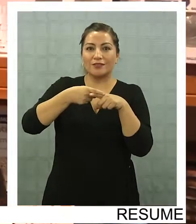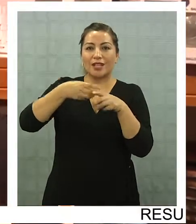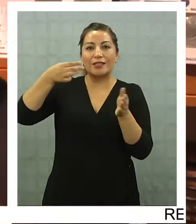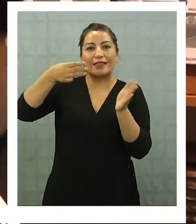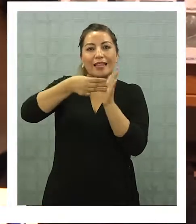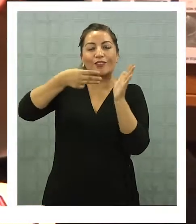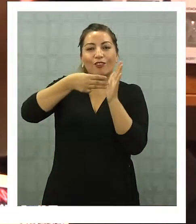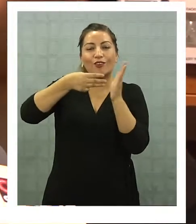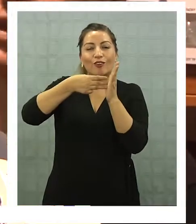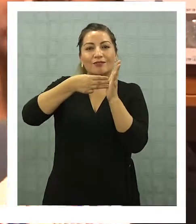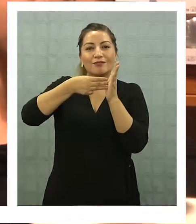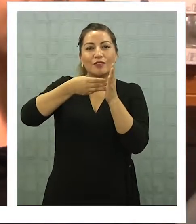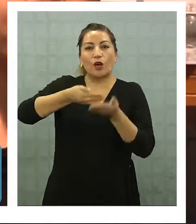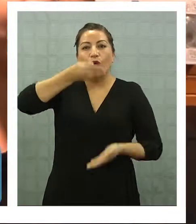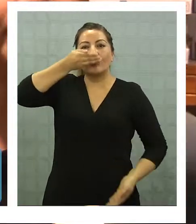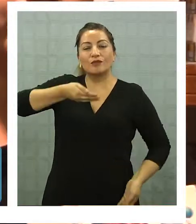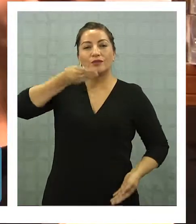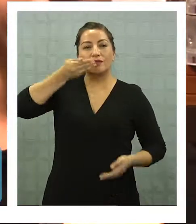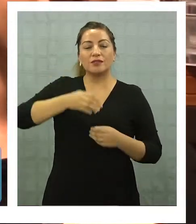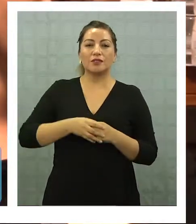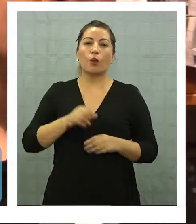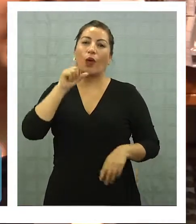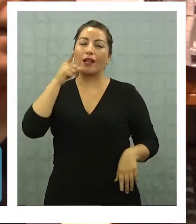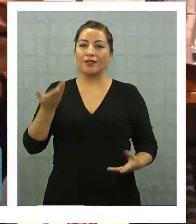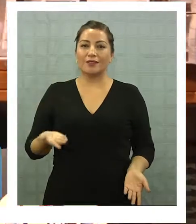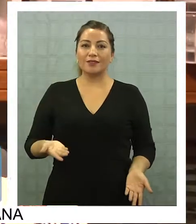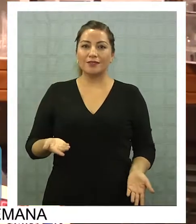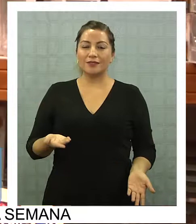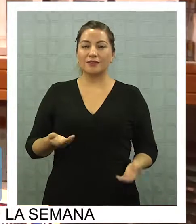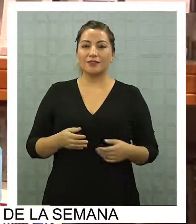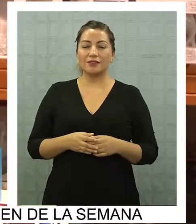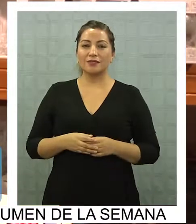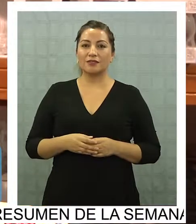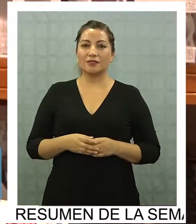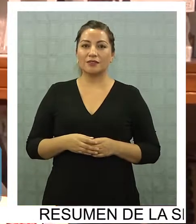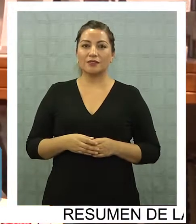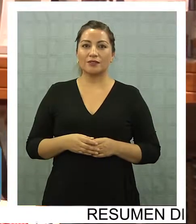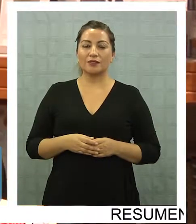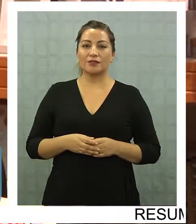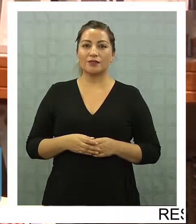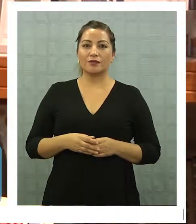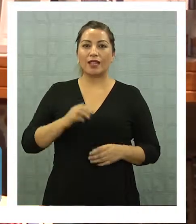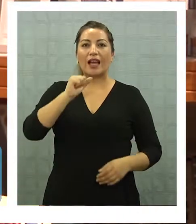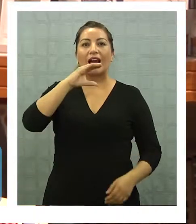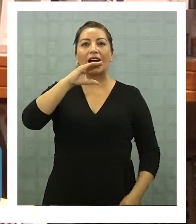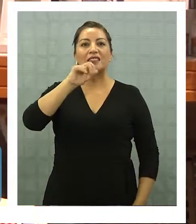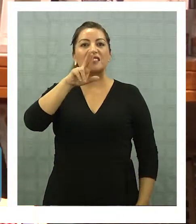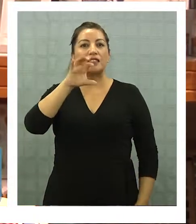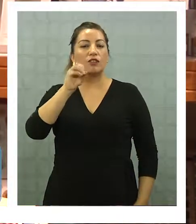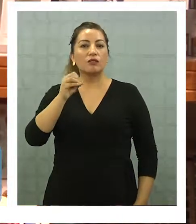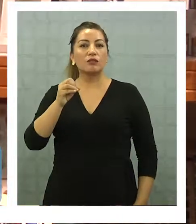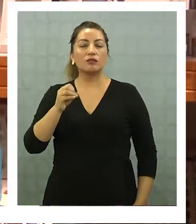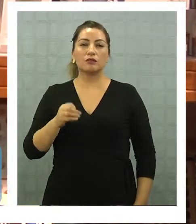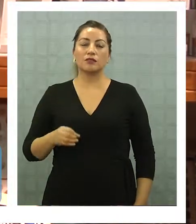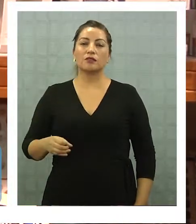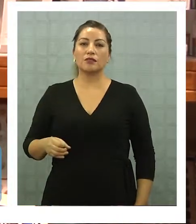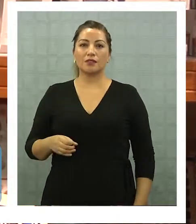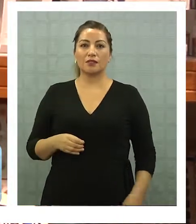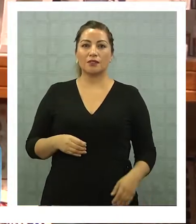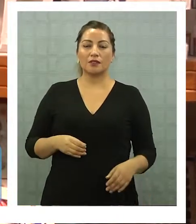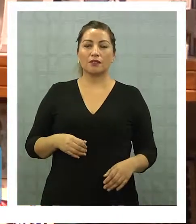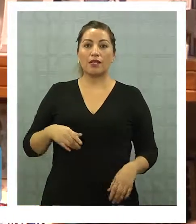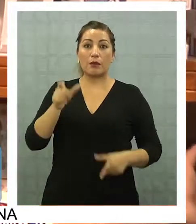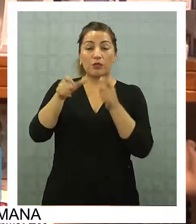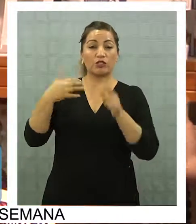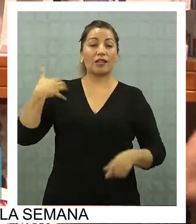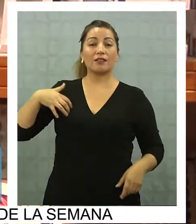como los que tenemos acá. ¿Algún tipo de servicio y la especial? Más buscan lo que es acero, buscan en madera los argentinos que vienen para acá